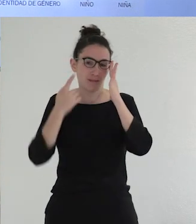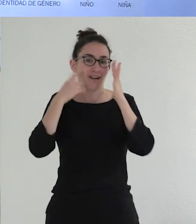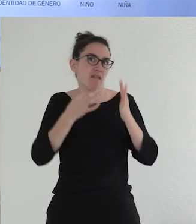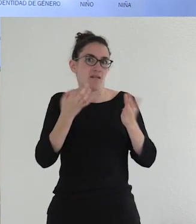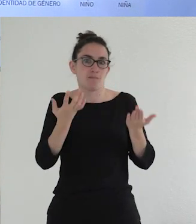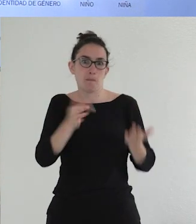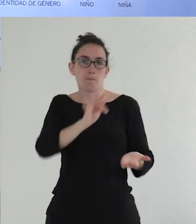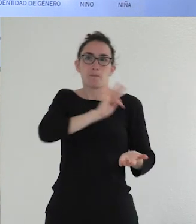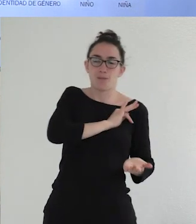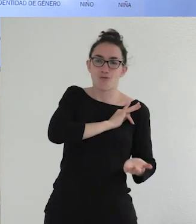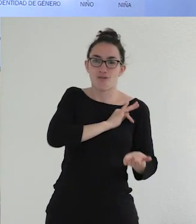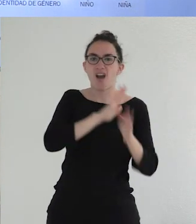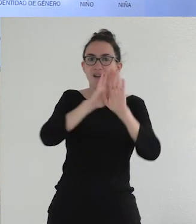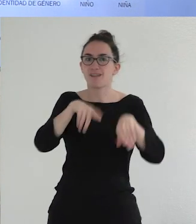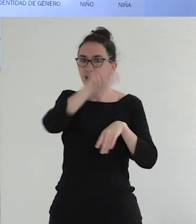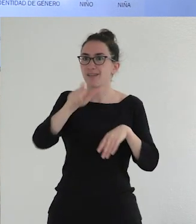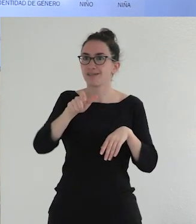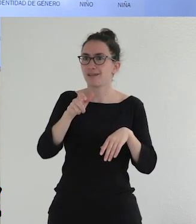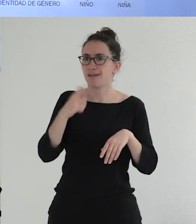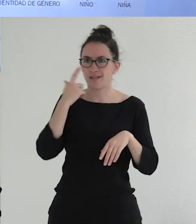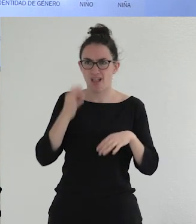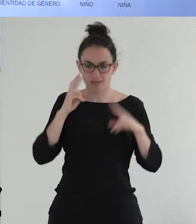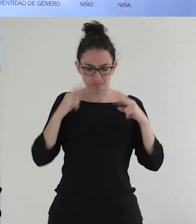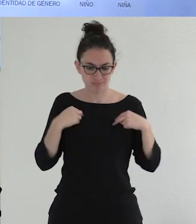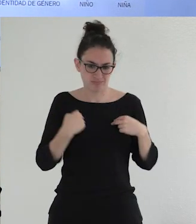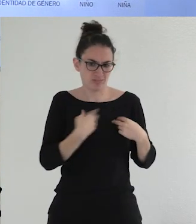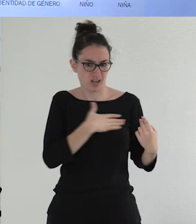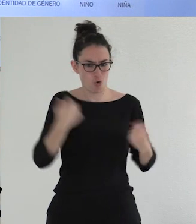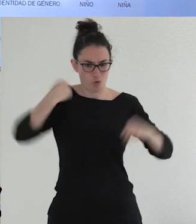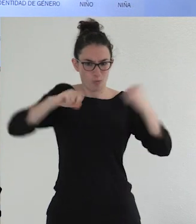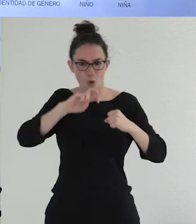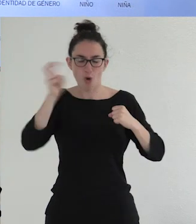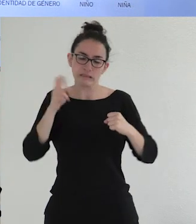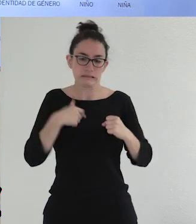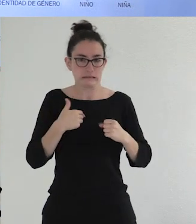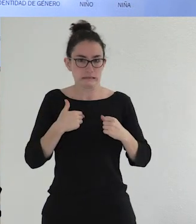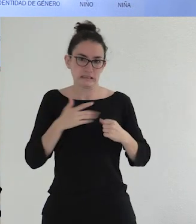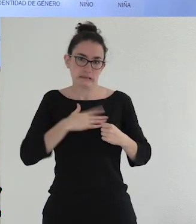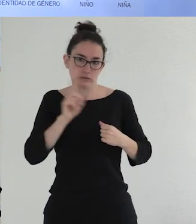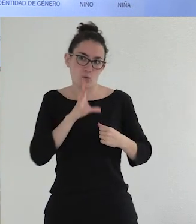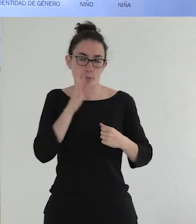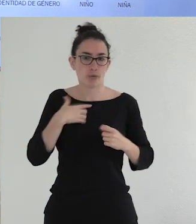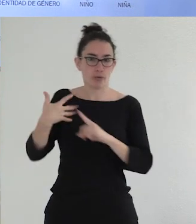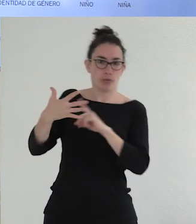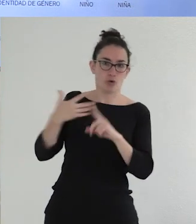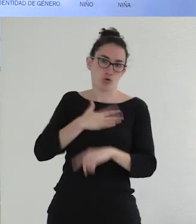premio y eso hace que alguna gente, a pesar de que le gustaría poder comportarse de otras formas, lo decline para no vivir violencias.